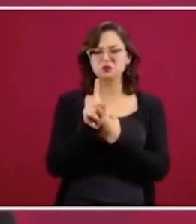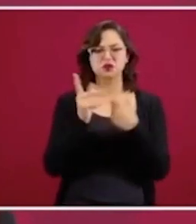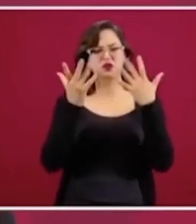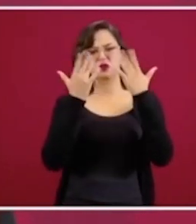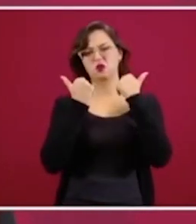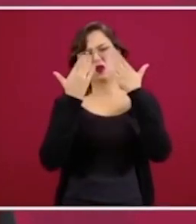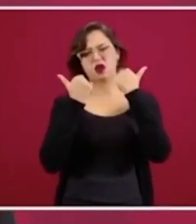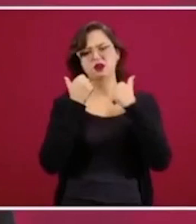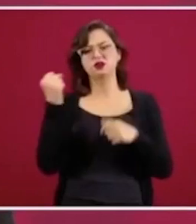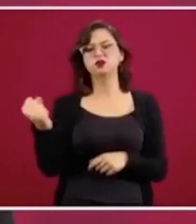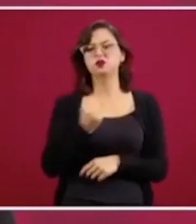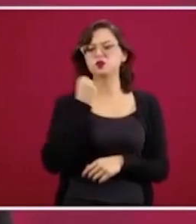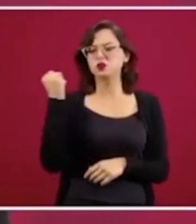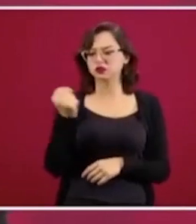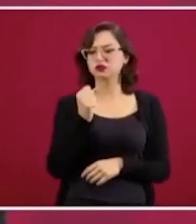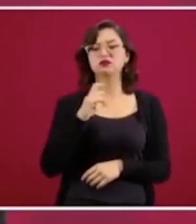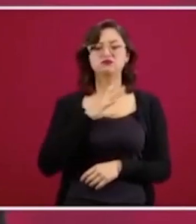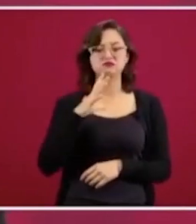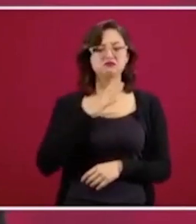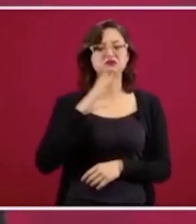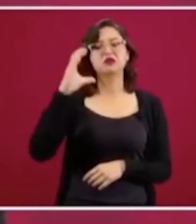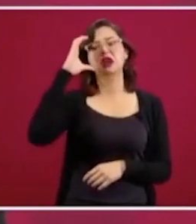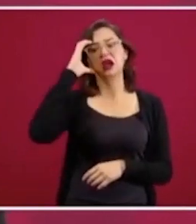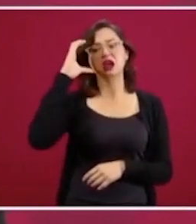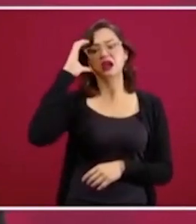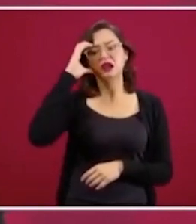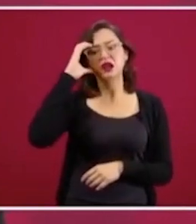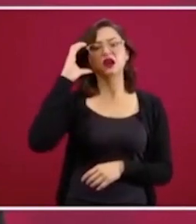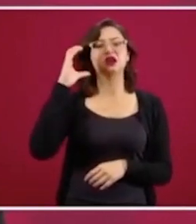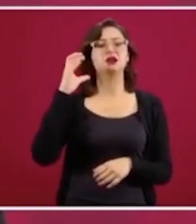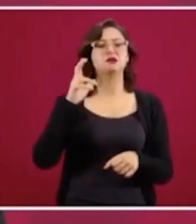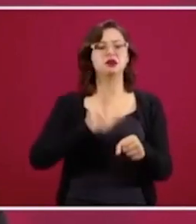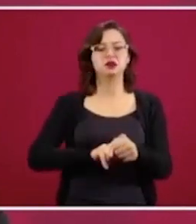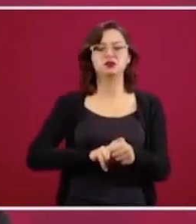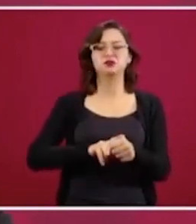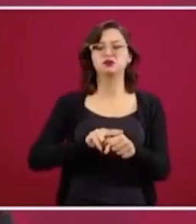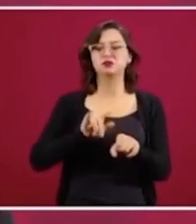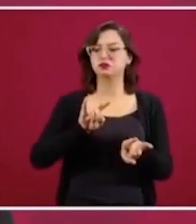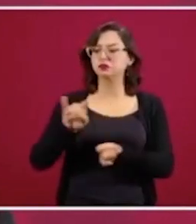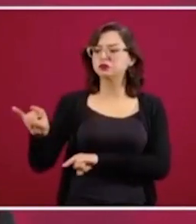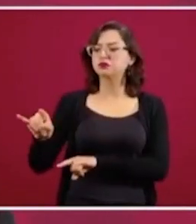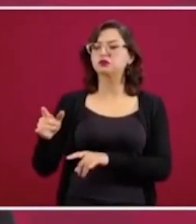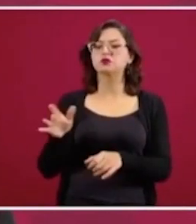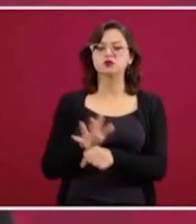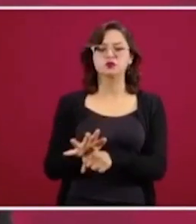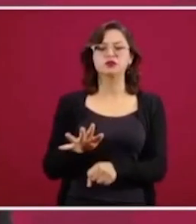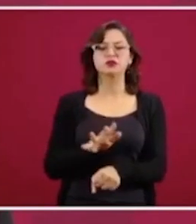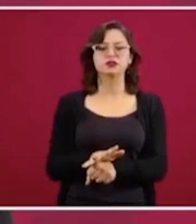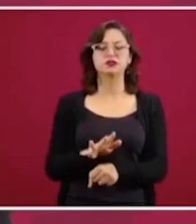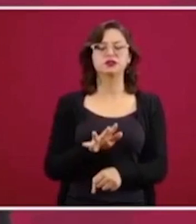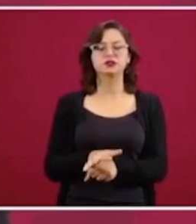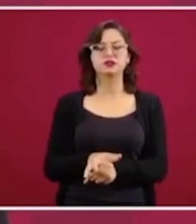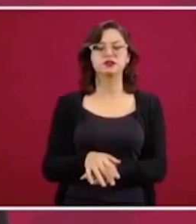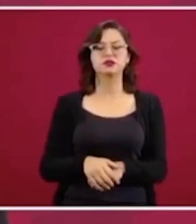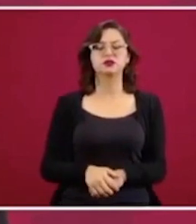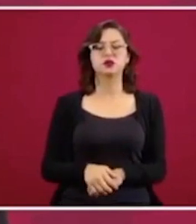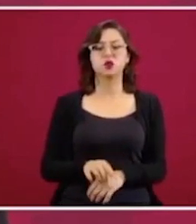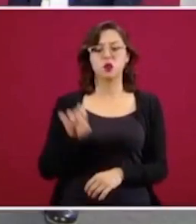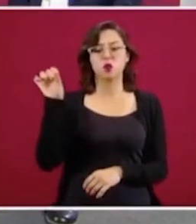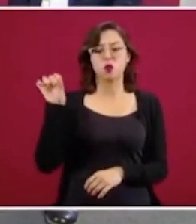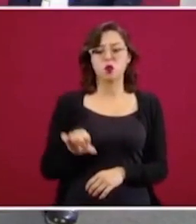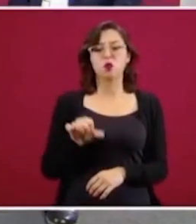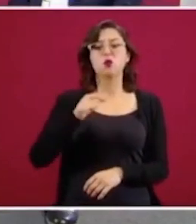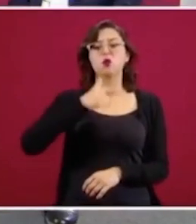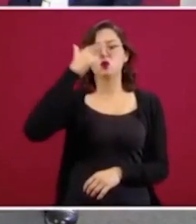tenemos las camas de los hospitales que se necesitan. Hoy tenemos en la noche